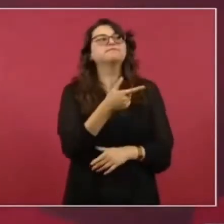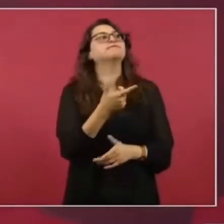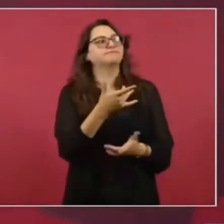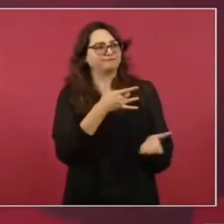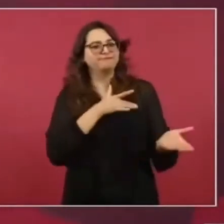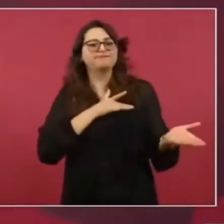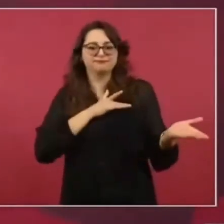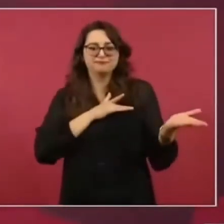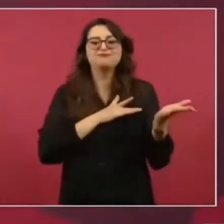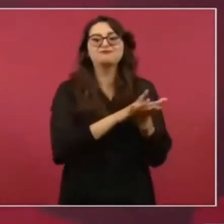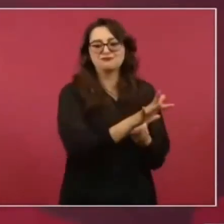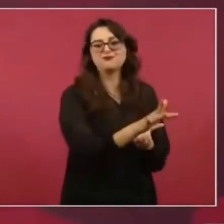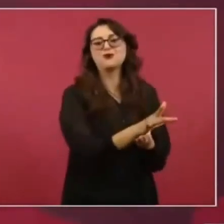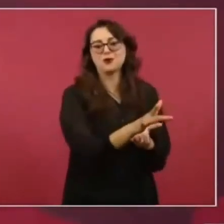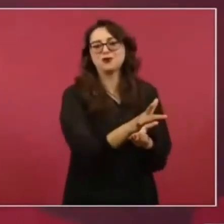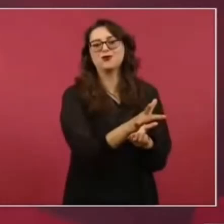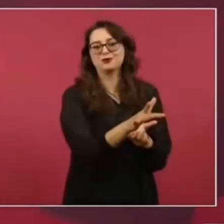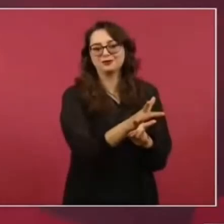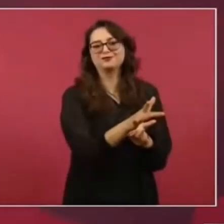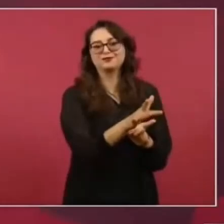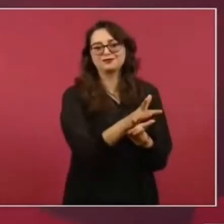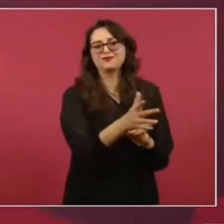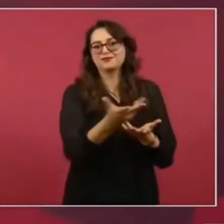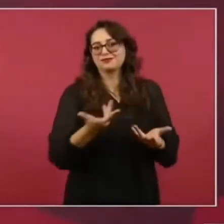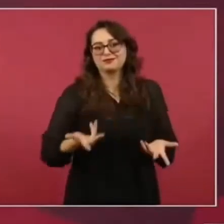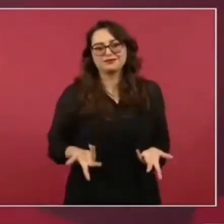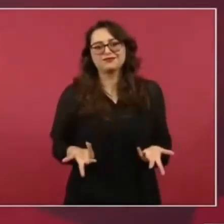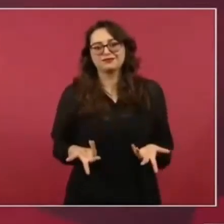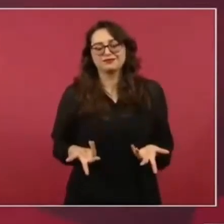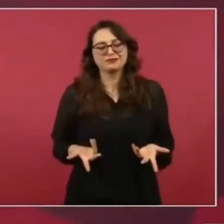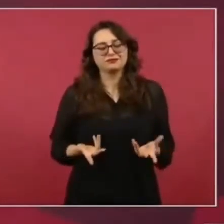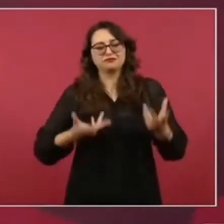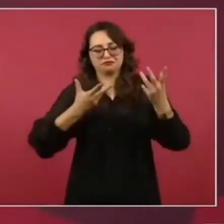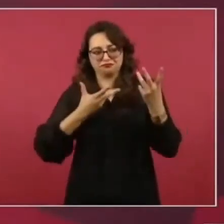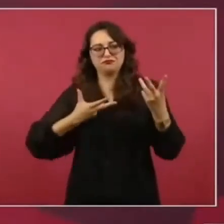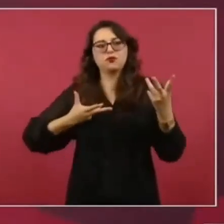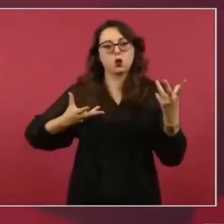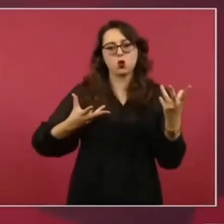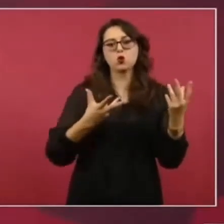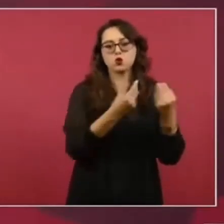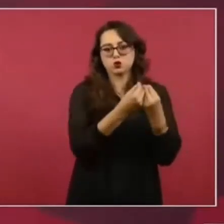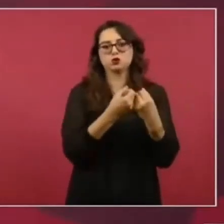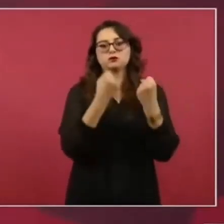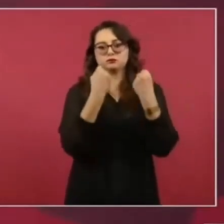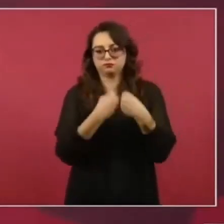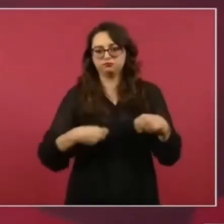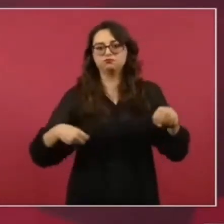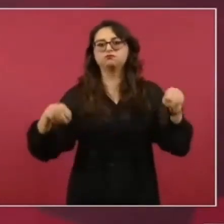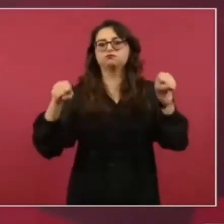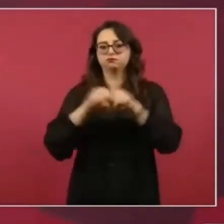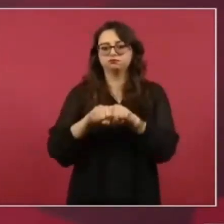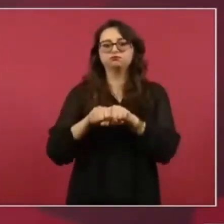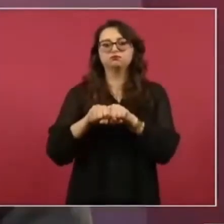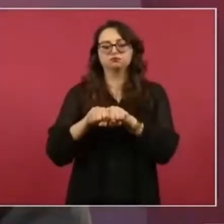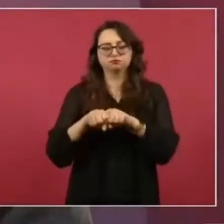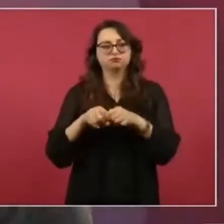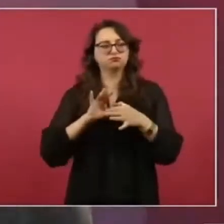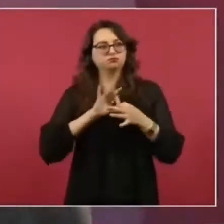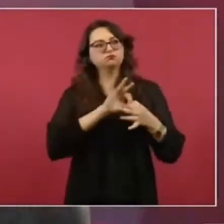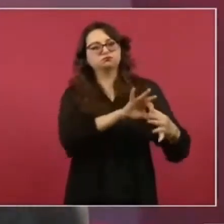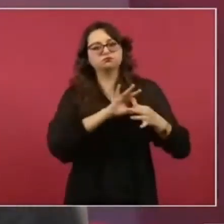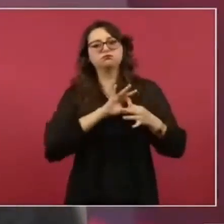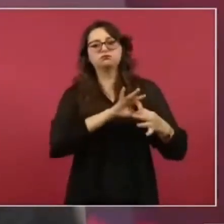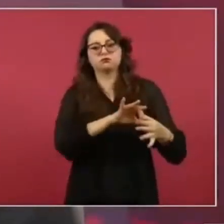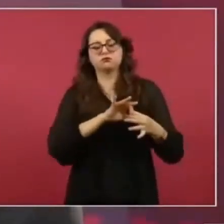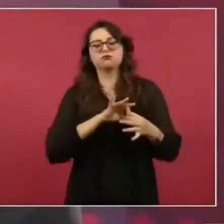Y luego viene la Segunda Guerra y hay colaboración